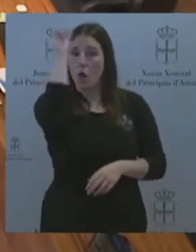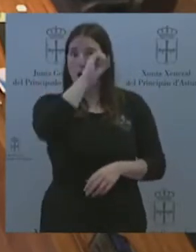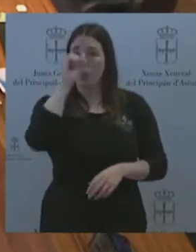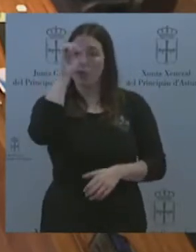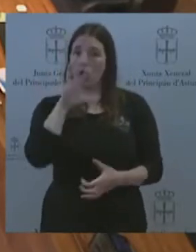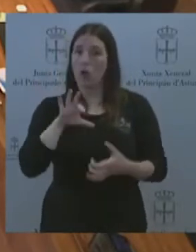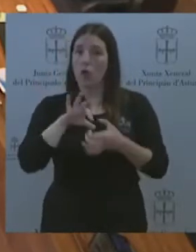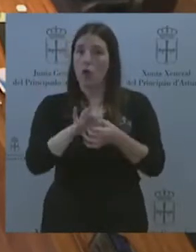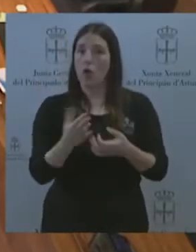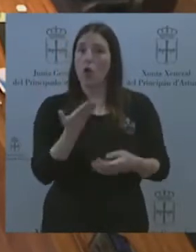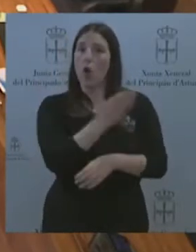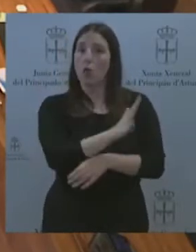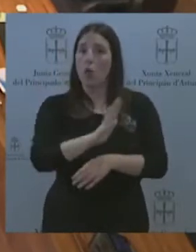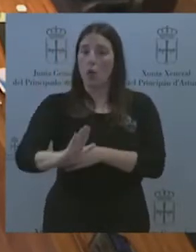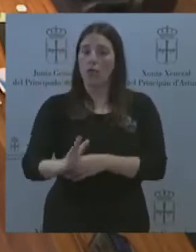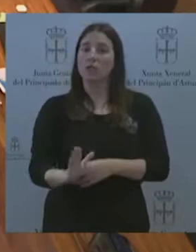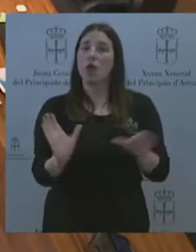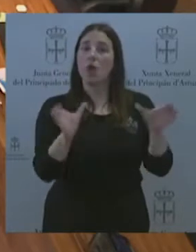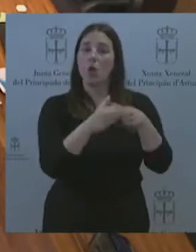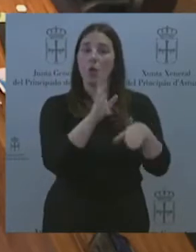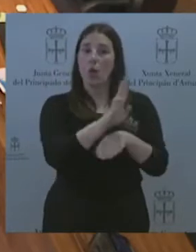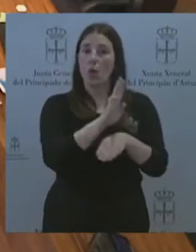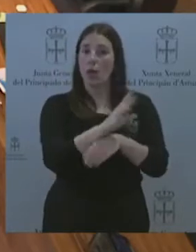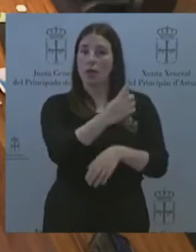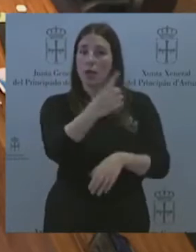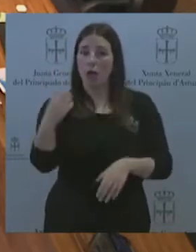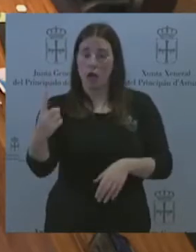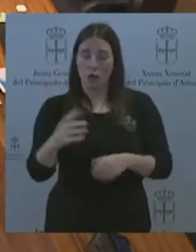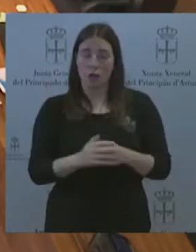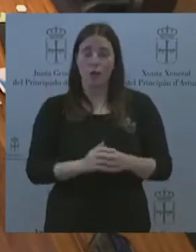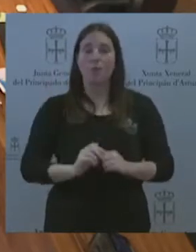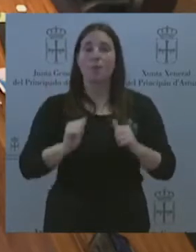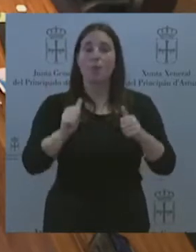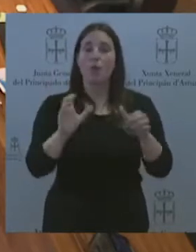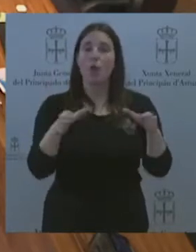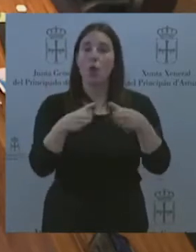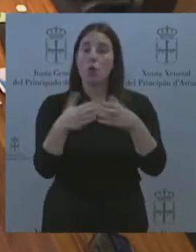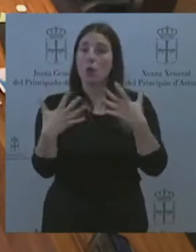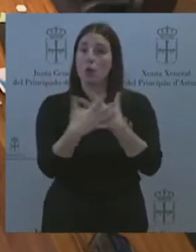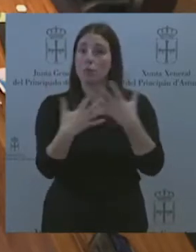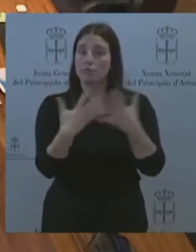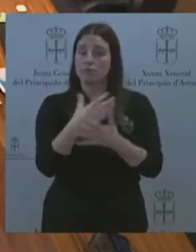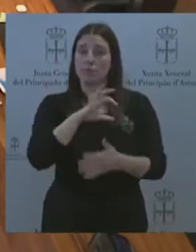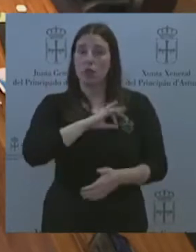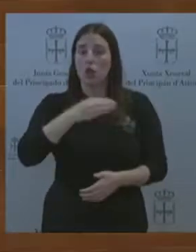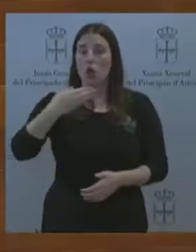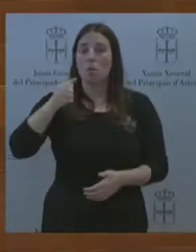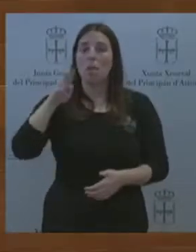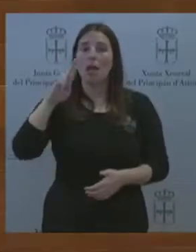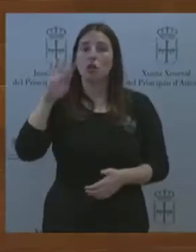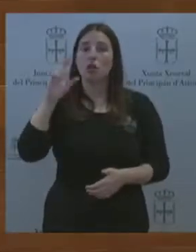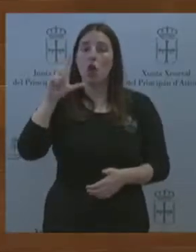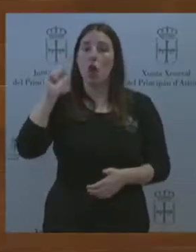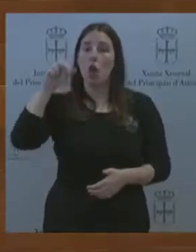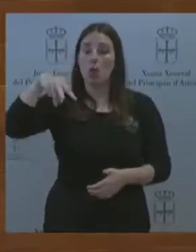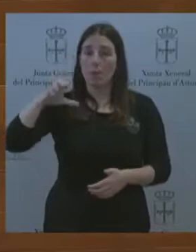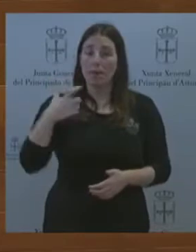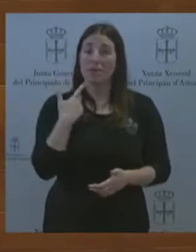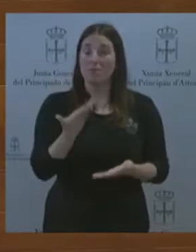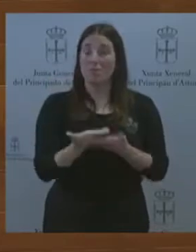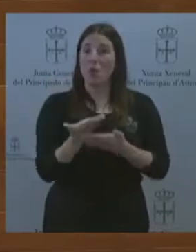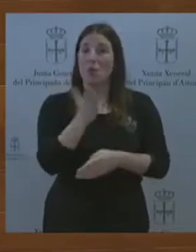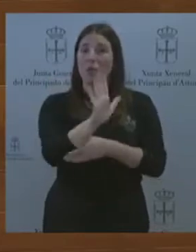Grupo Mixto. Señor Bartolomé, las propuestas en las que plantea elaborar planes, programas y leyes autonómicas